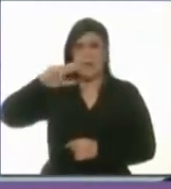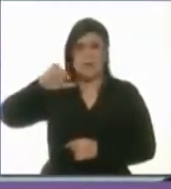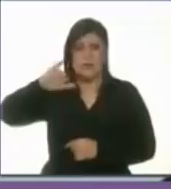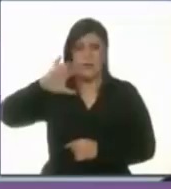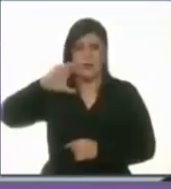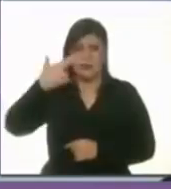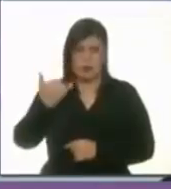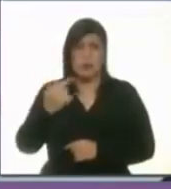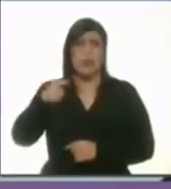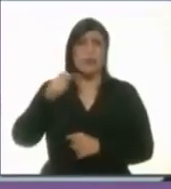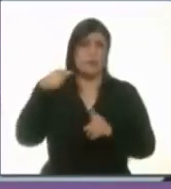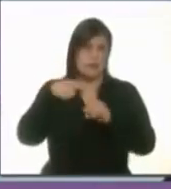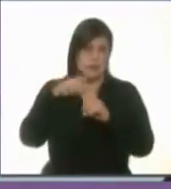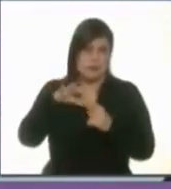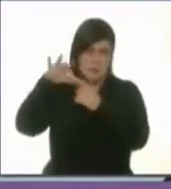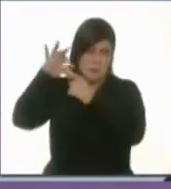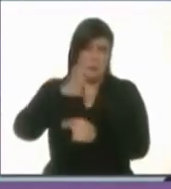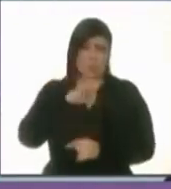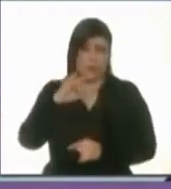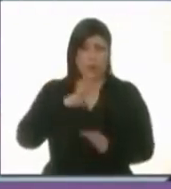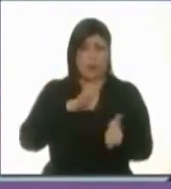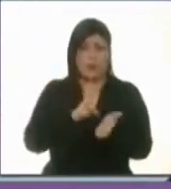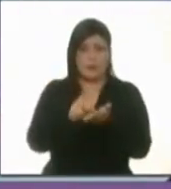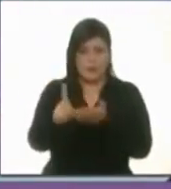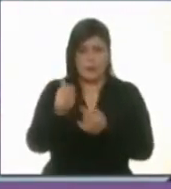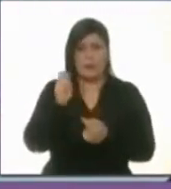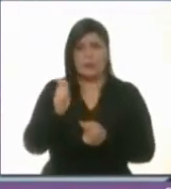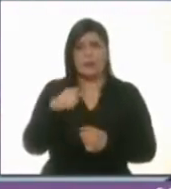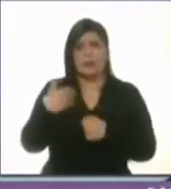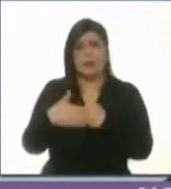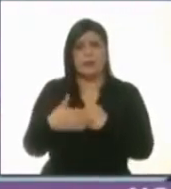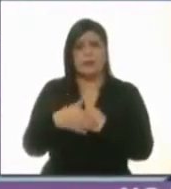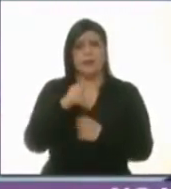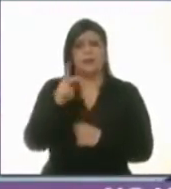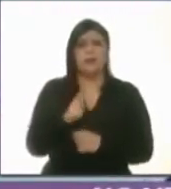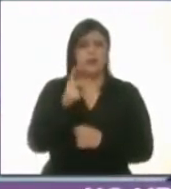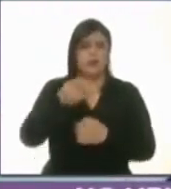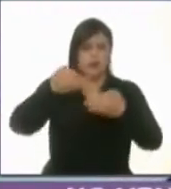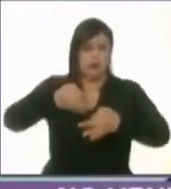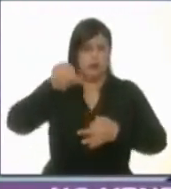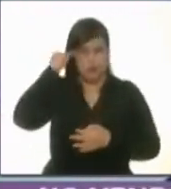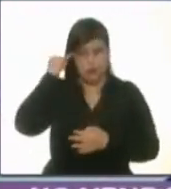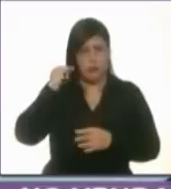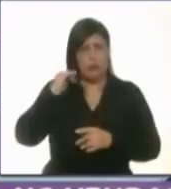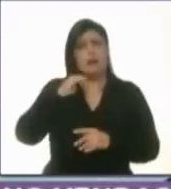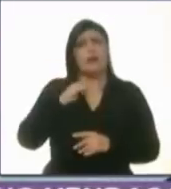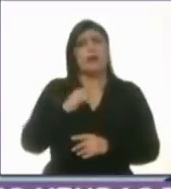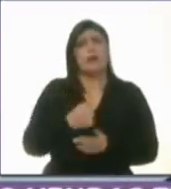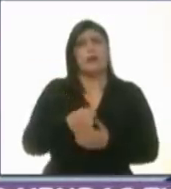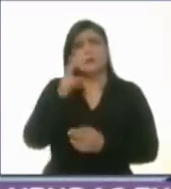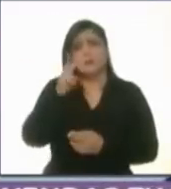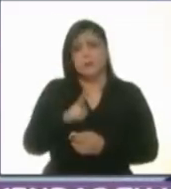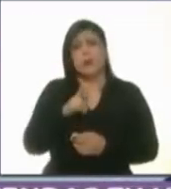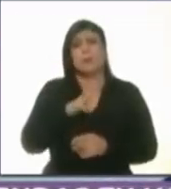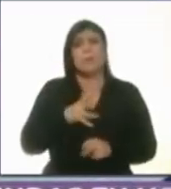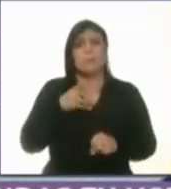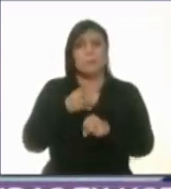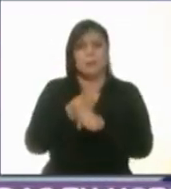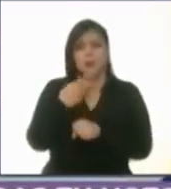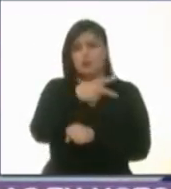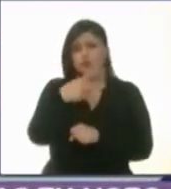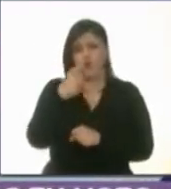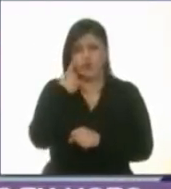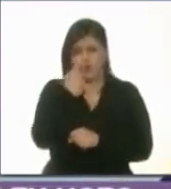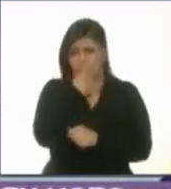opción y el derecho de los pueblos originarios de los pueblos indígenas reivindicando sus derechos